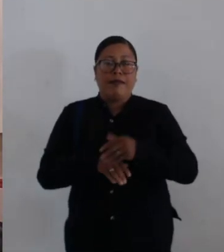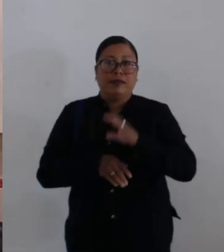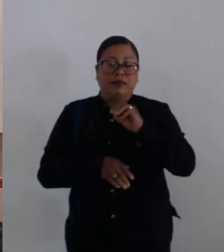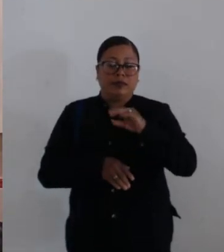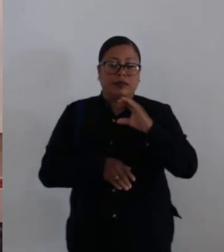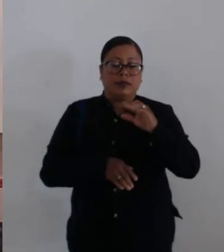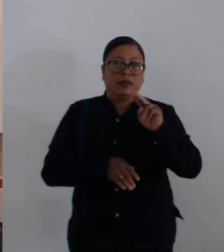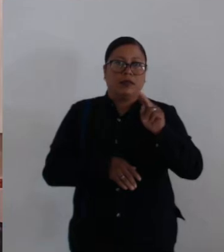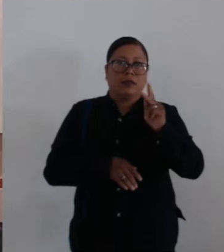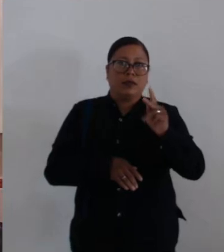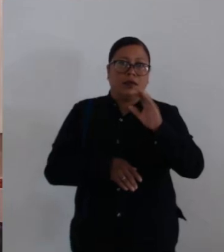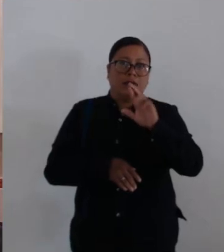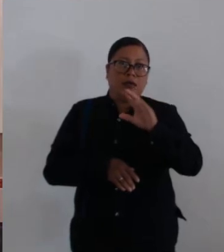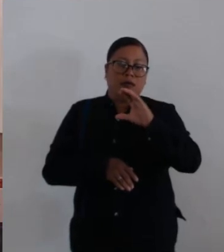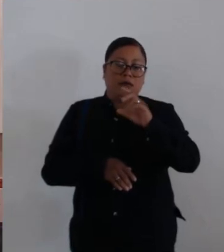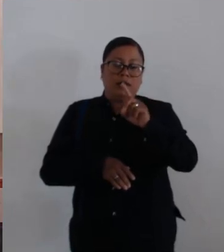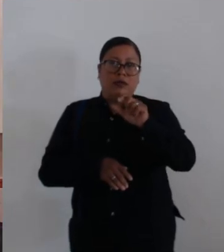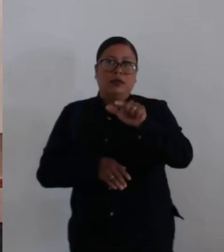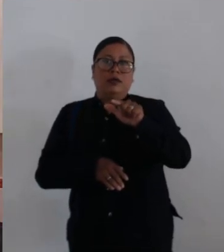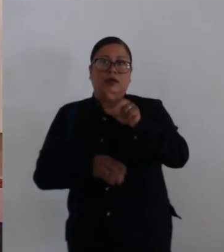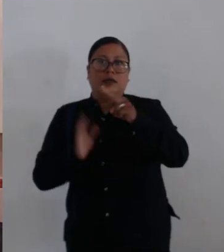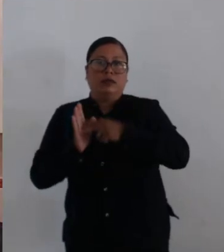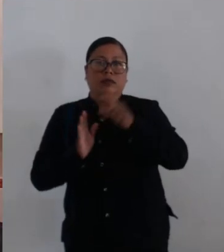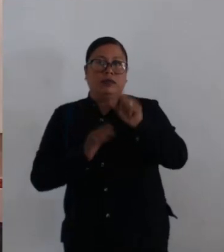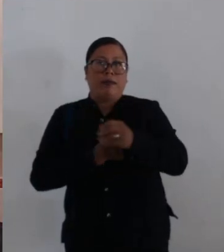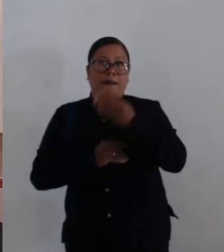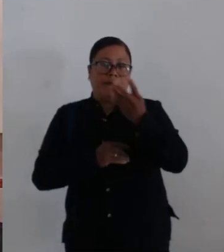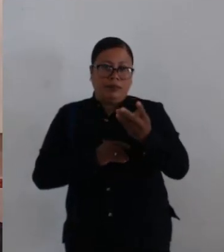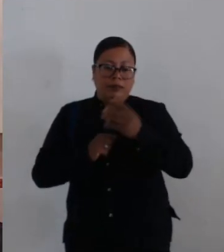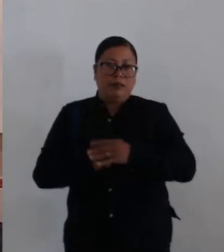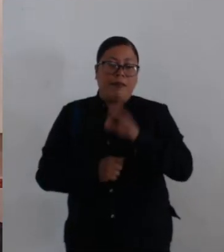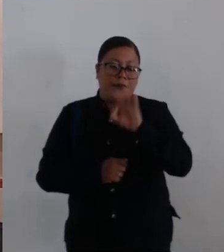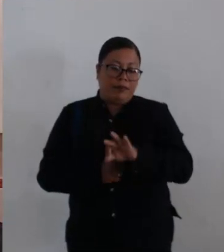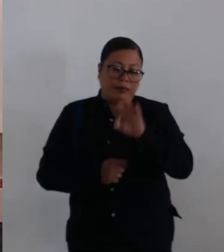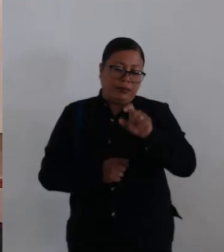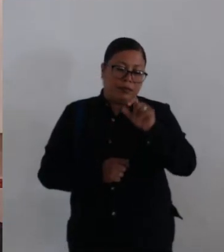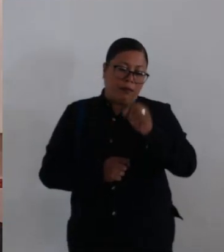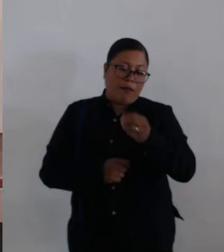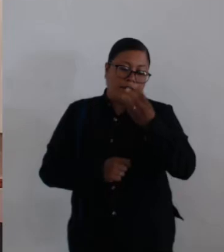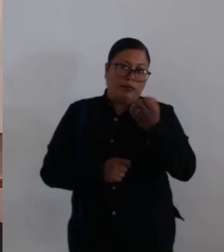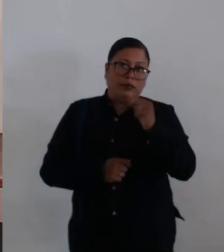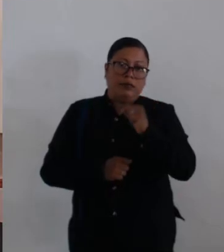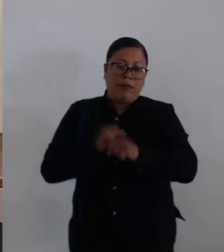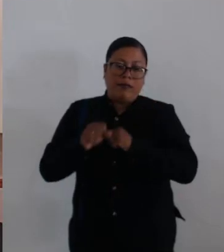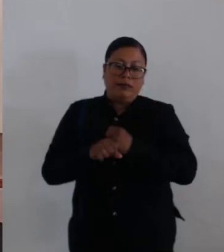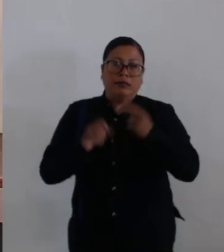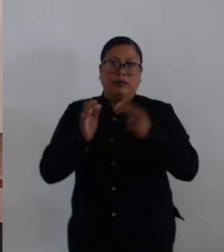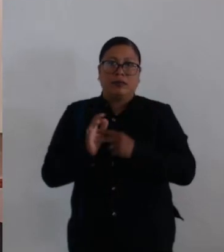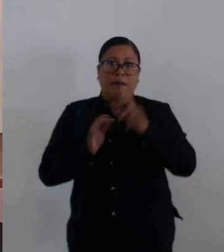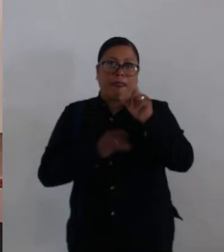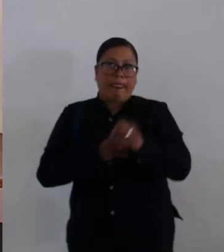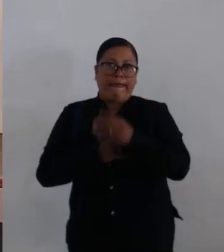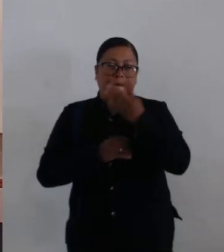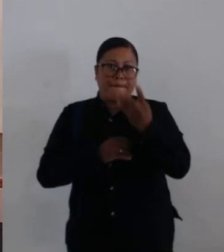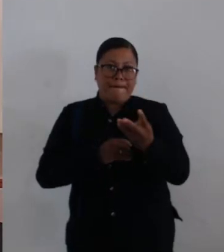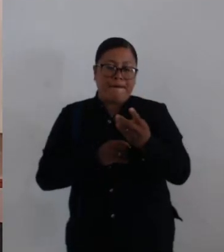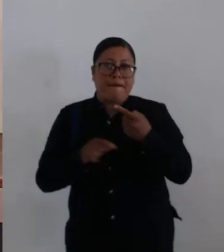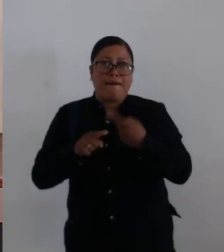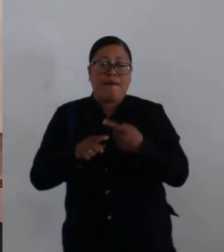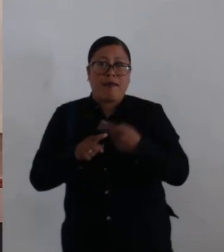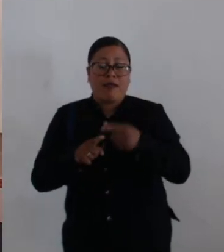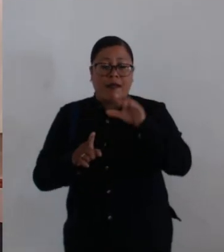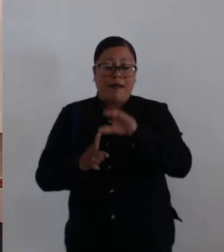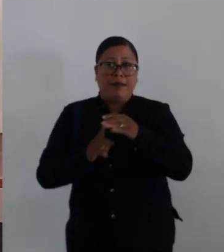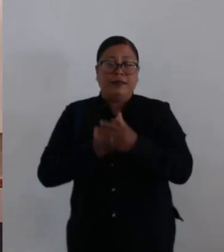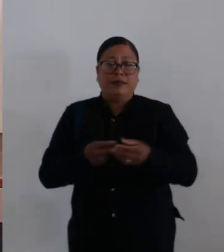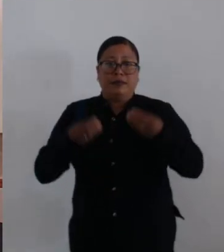CMYCVP-RCD-17-2024, de fecha 23 de septiembre de 2024, y es emitido por la